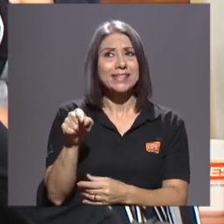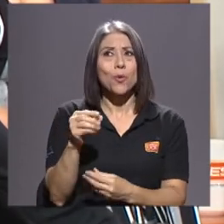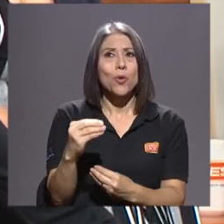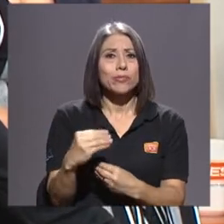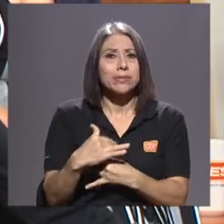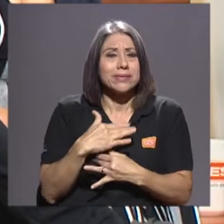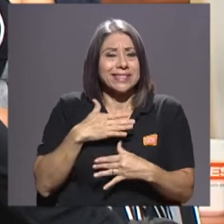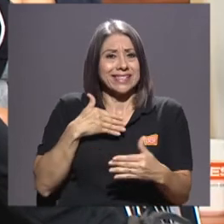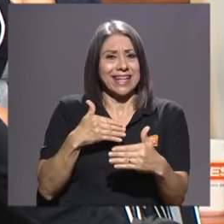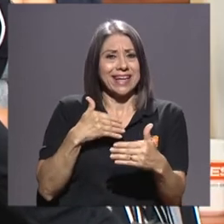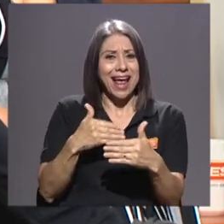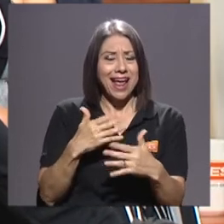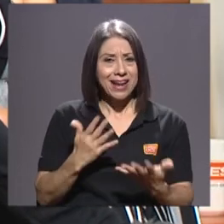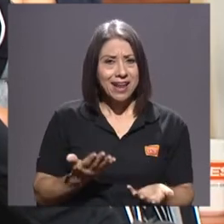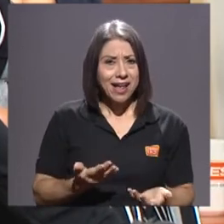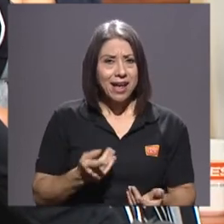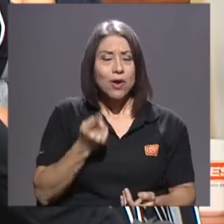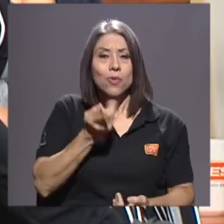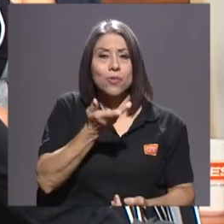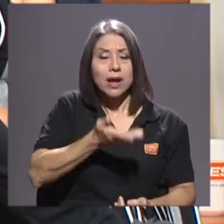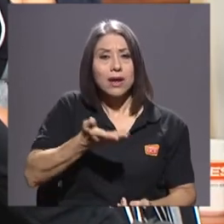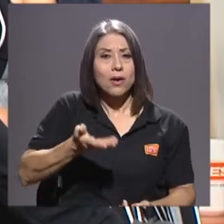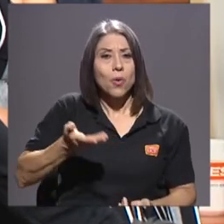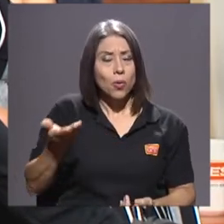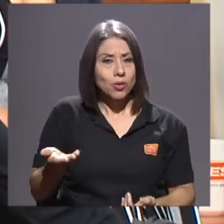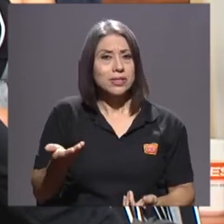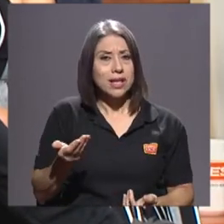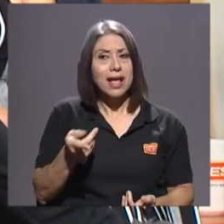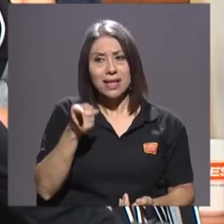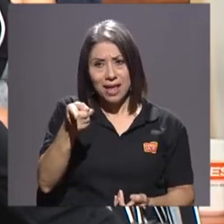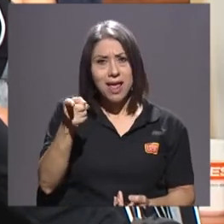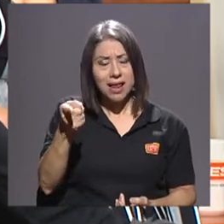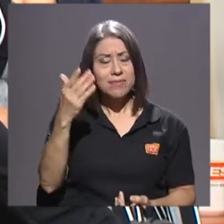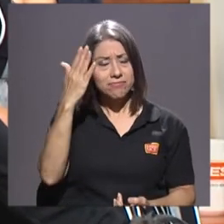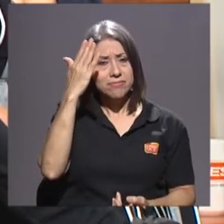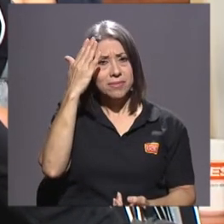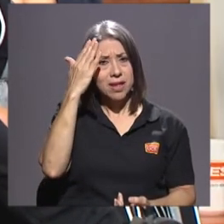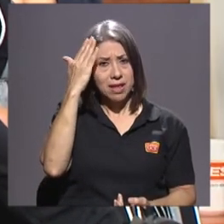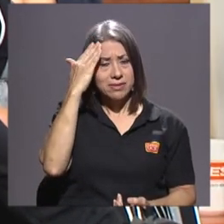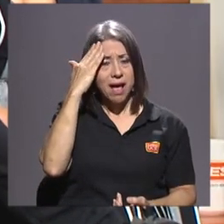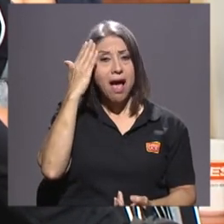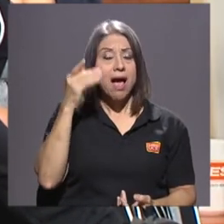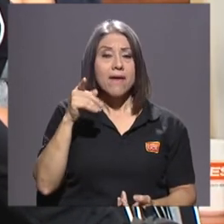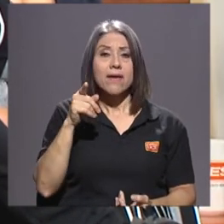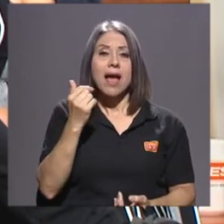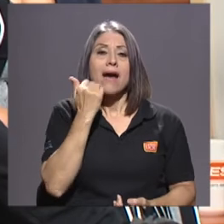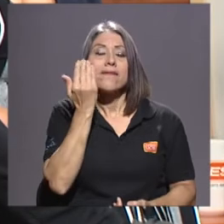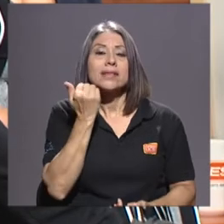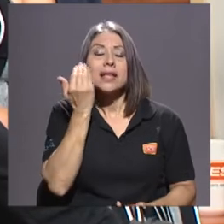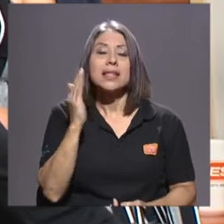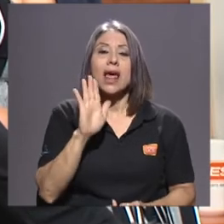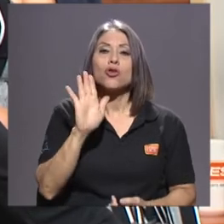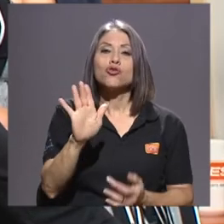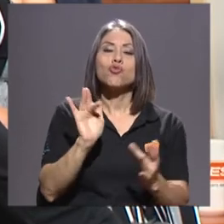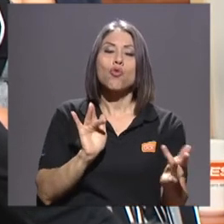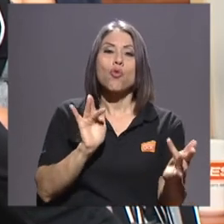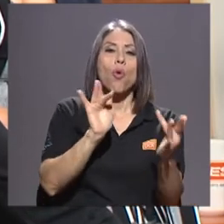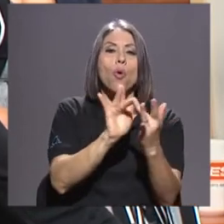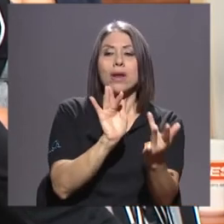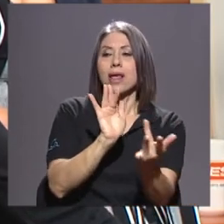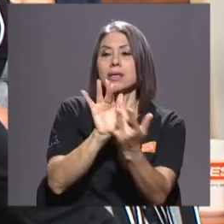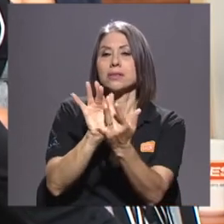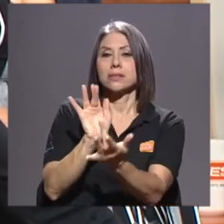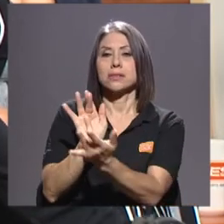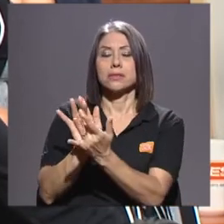Es una cosa que ha facilitado, y que él es muy consciente de eso, que ha facilitado su conexión con tantas